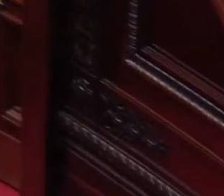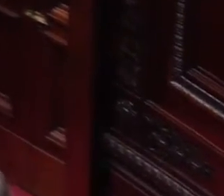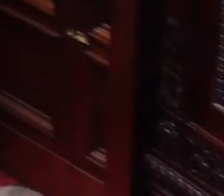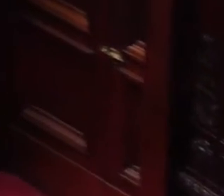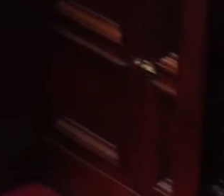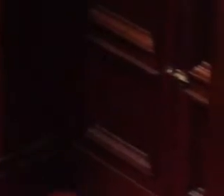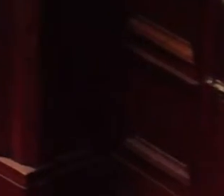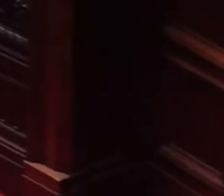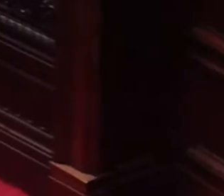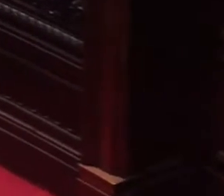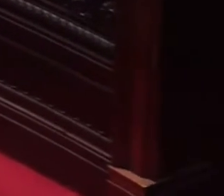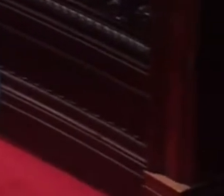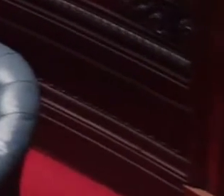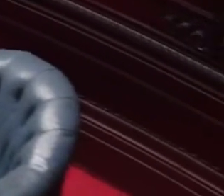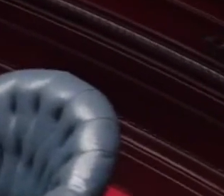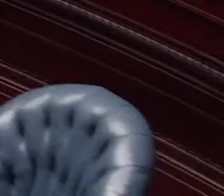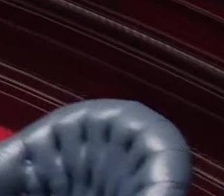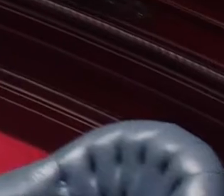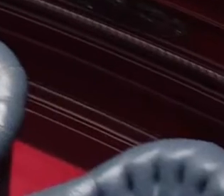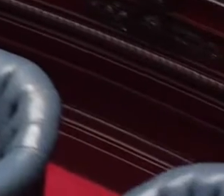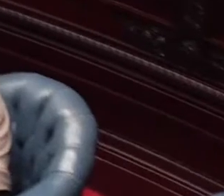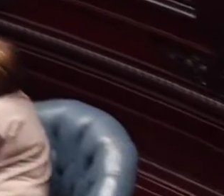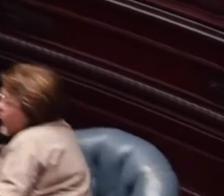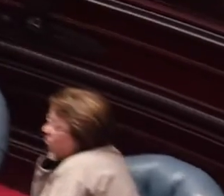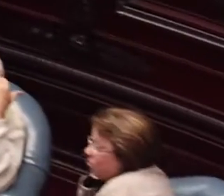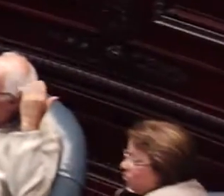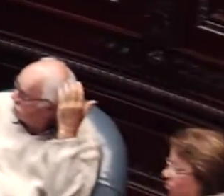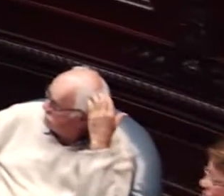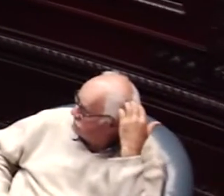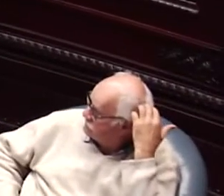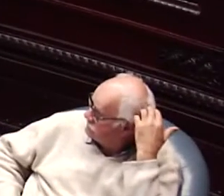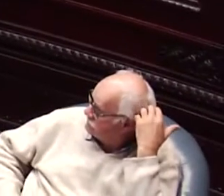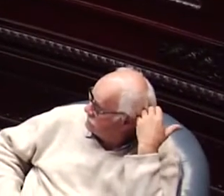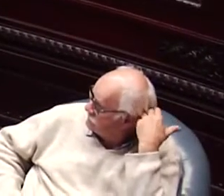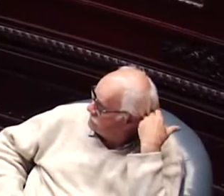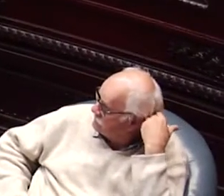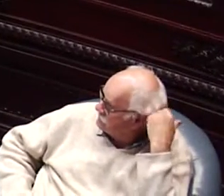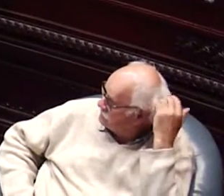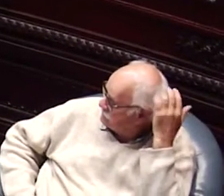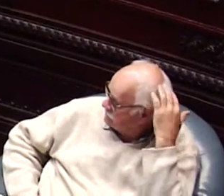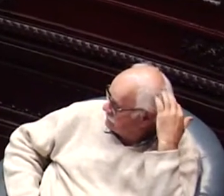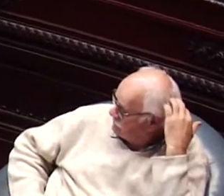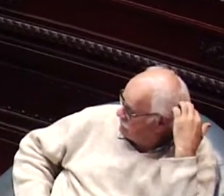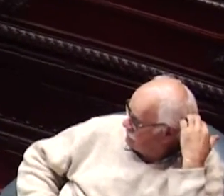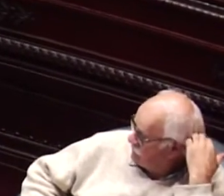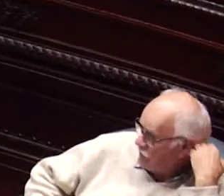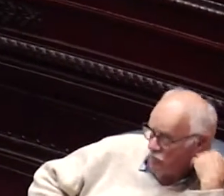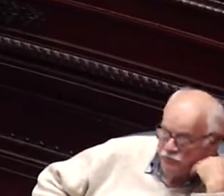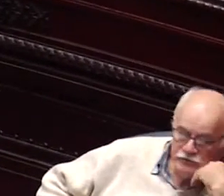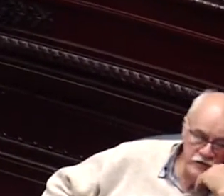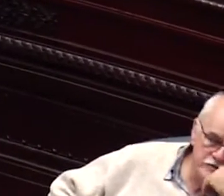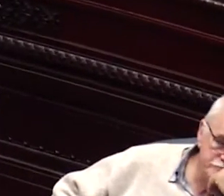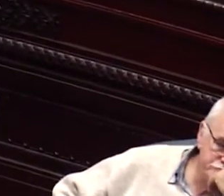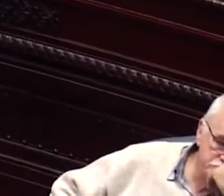se ha pasado? O no sabemos qué está pasando en este país, o no sabemos lo que va a poder